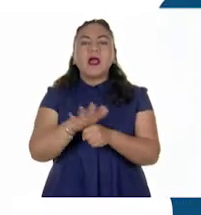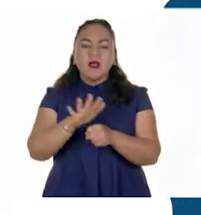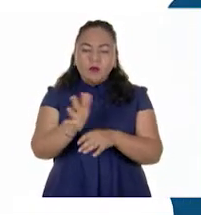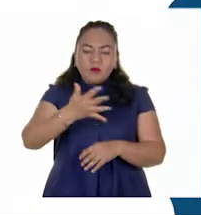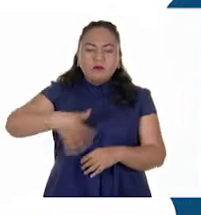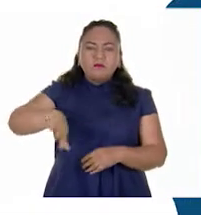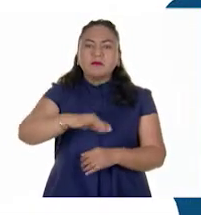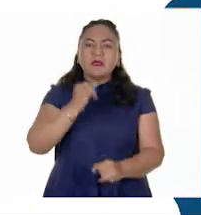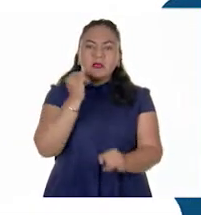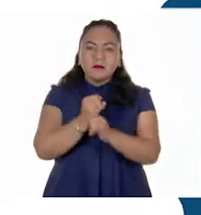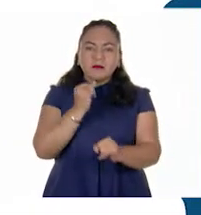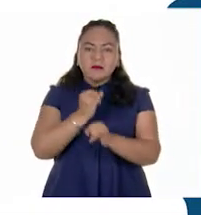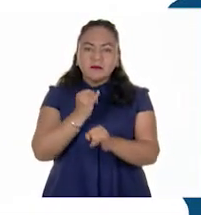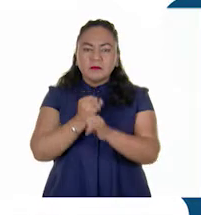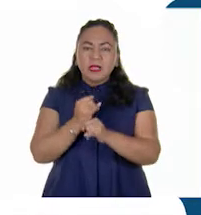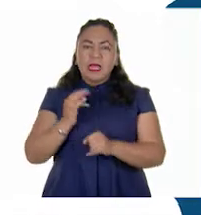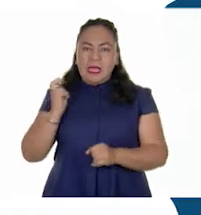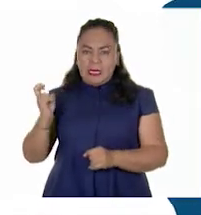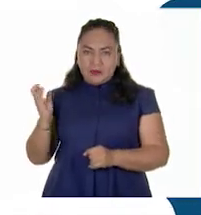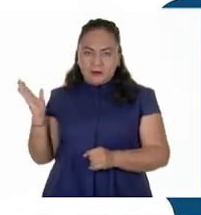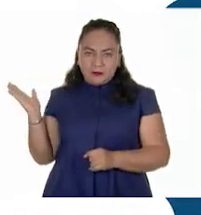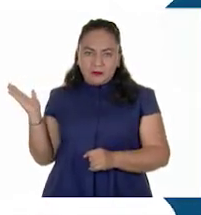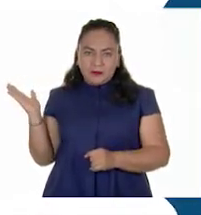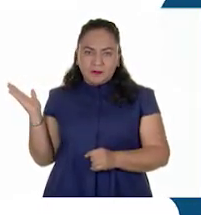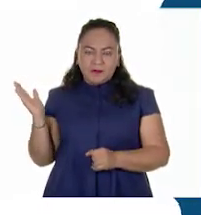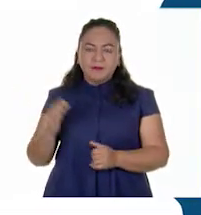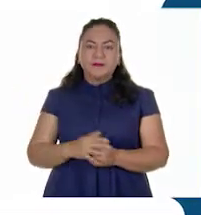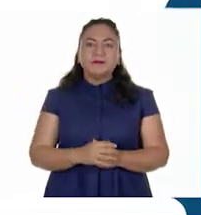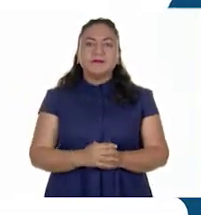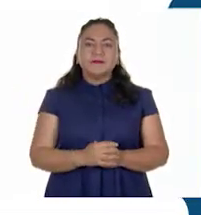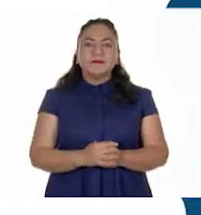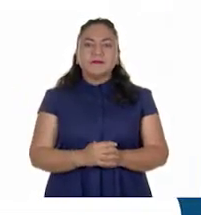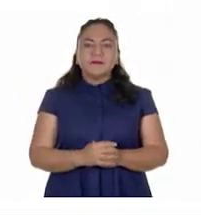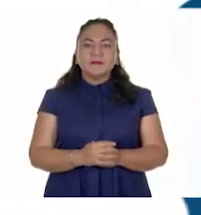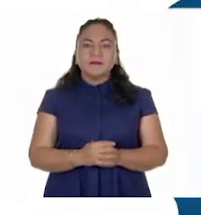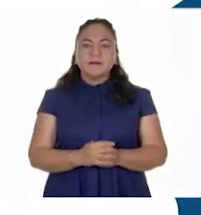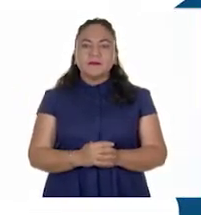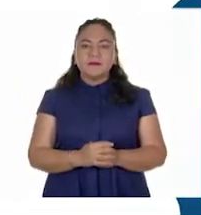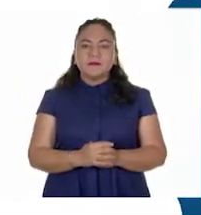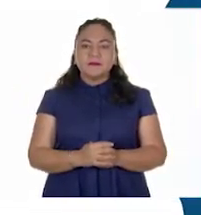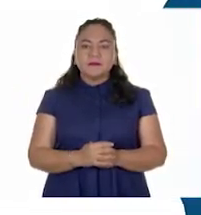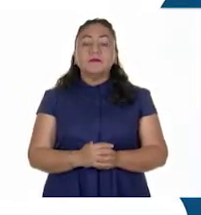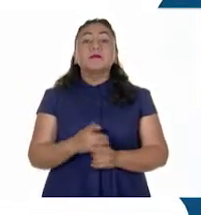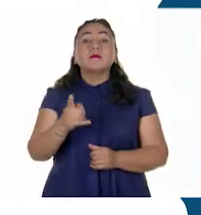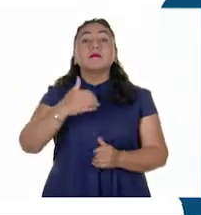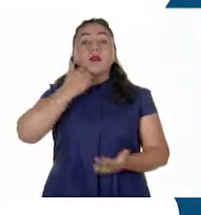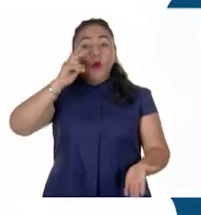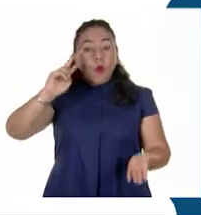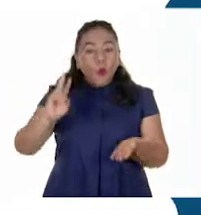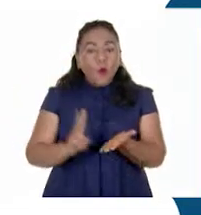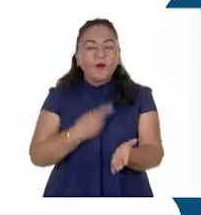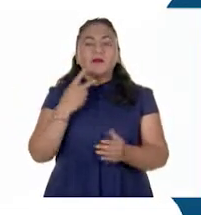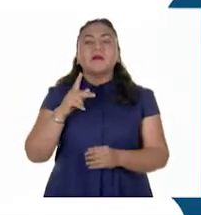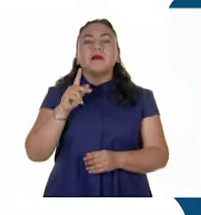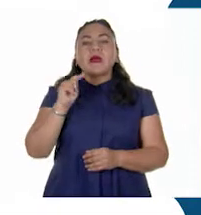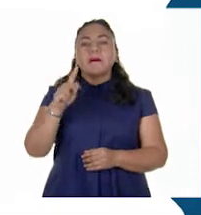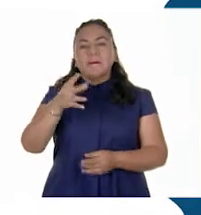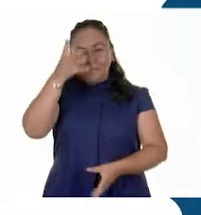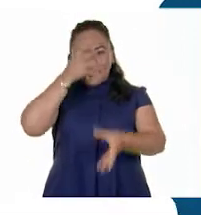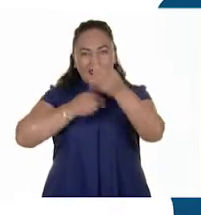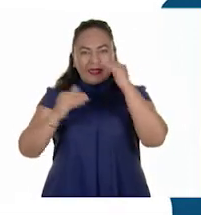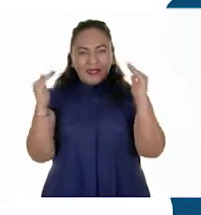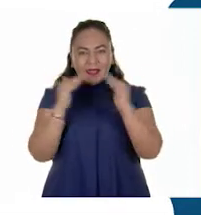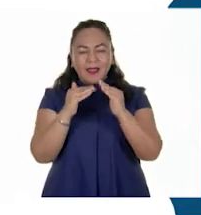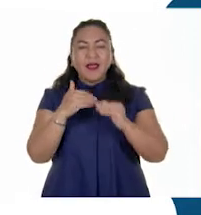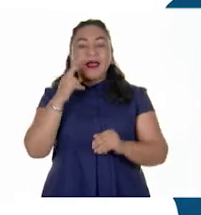página conaliteg.cep.gov.mx. Si quieres volver a ver los programas de Aprende en